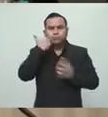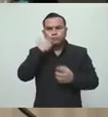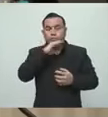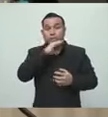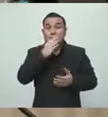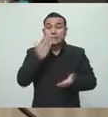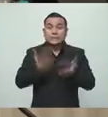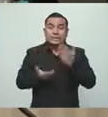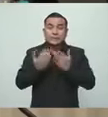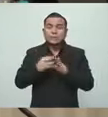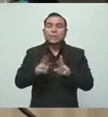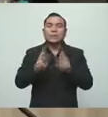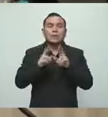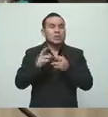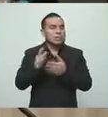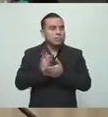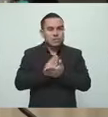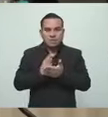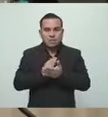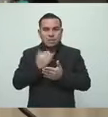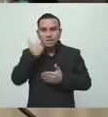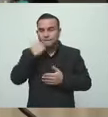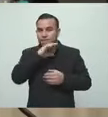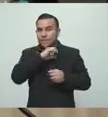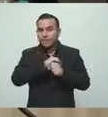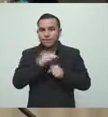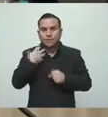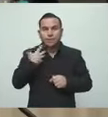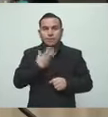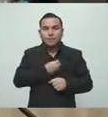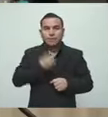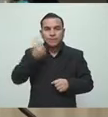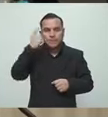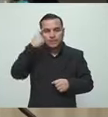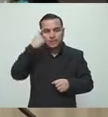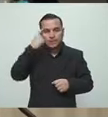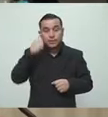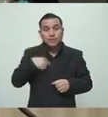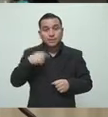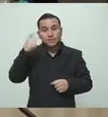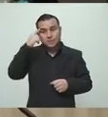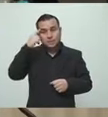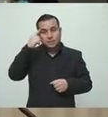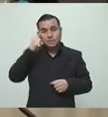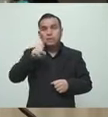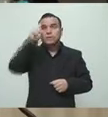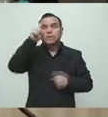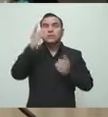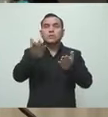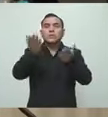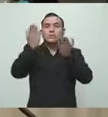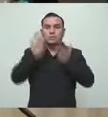Nosotros trabajamos pensando en lo peor, rogándole al creador que pase lo mejor.